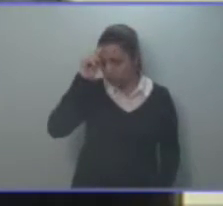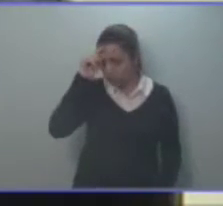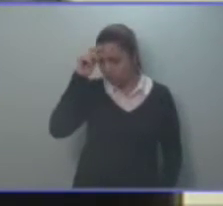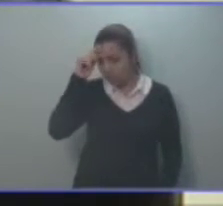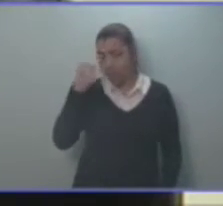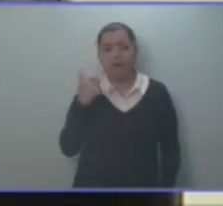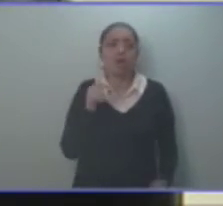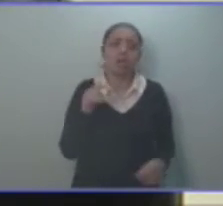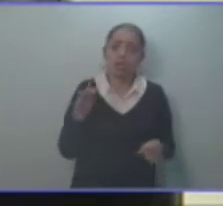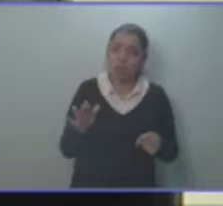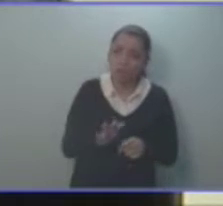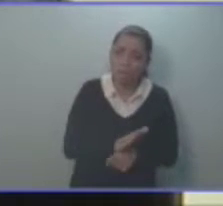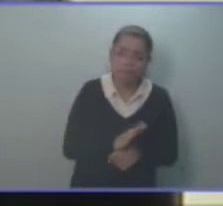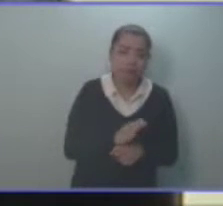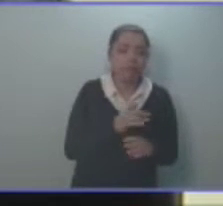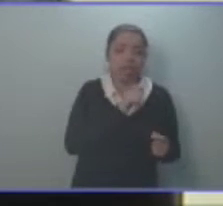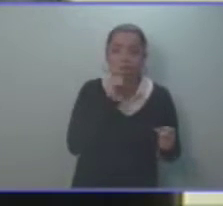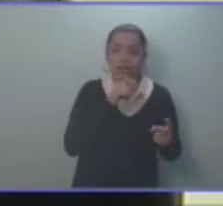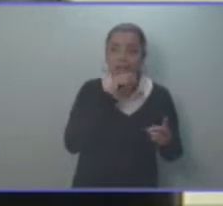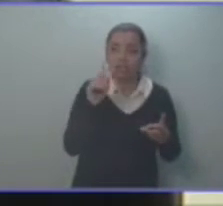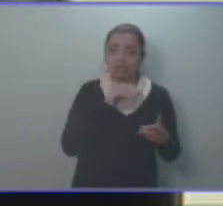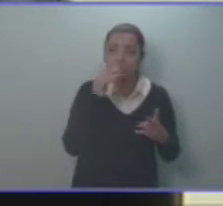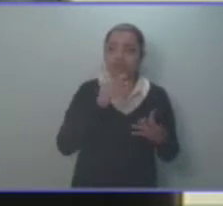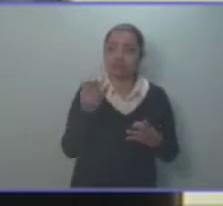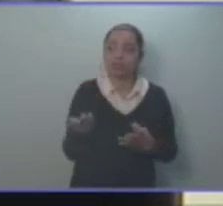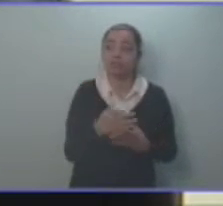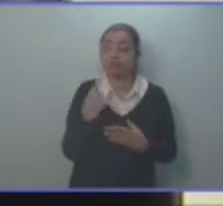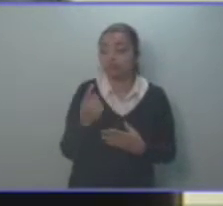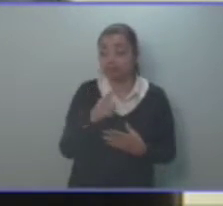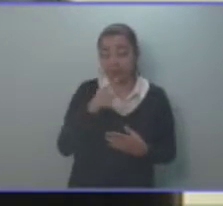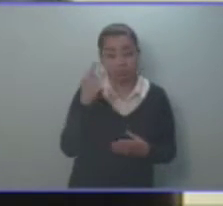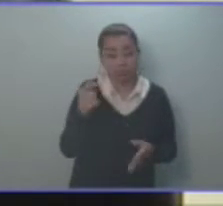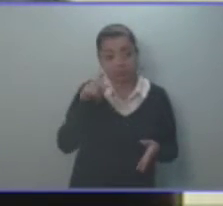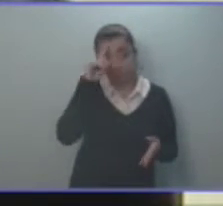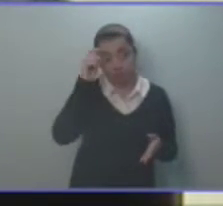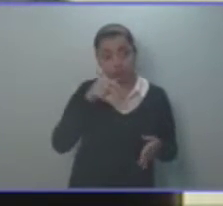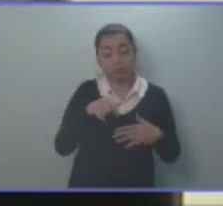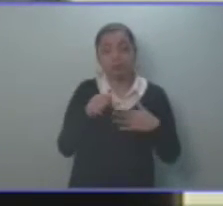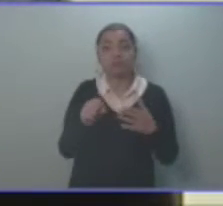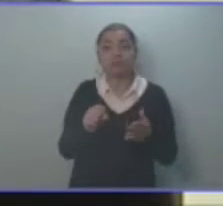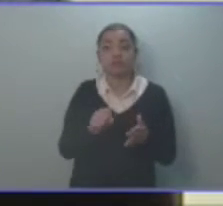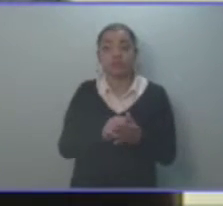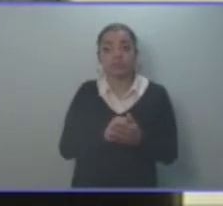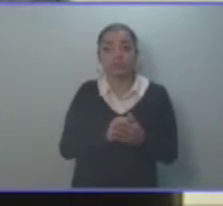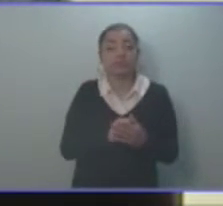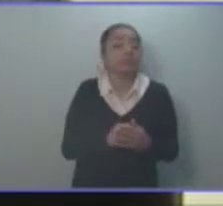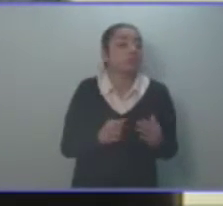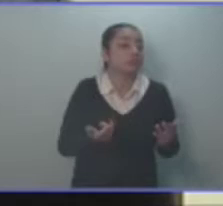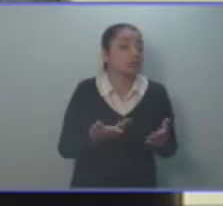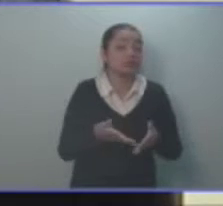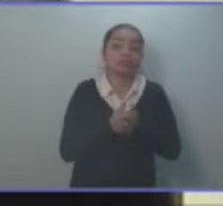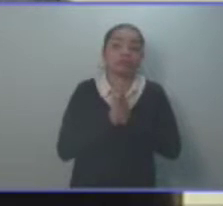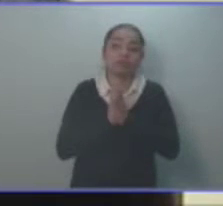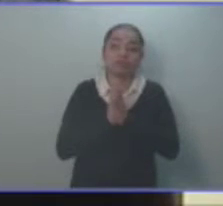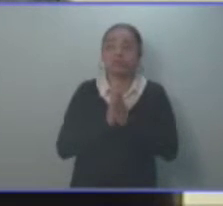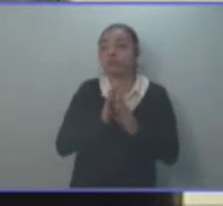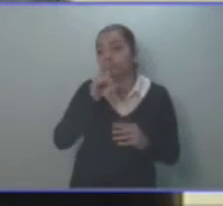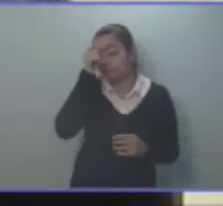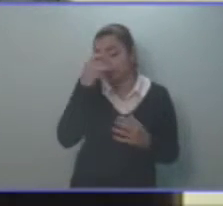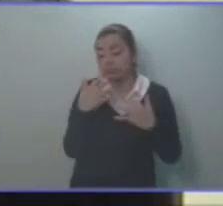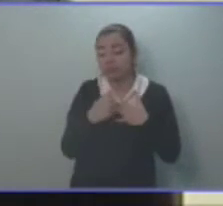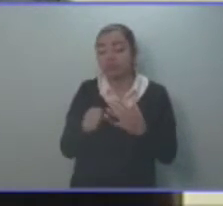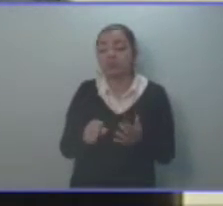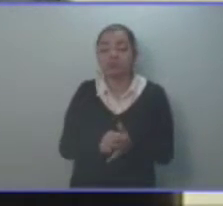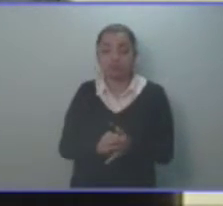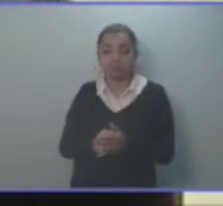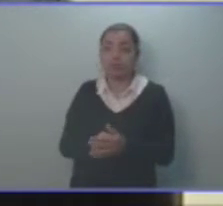y cubrir la totalidad de las solicitudes presentadas por los empleados y funcionarios de este órgano. En vista de ello, solicitamos al honorable pleno legislativo